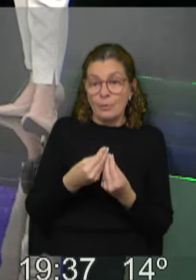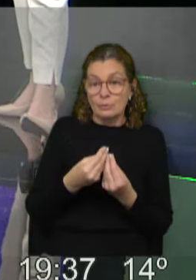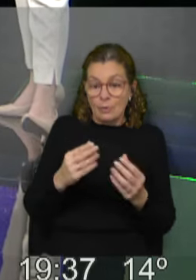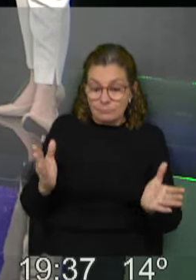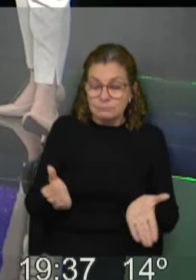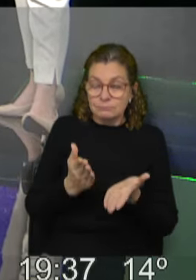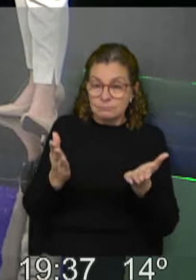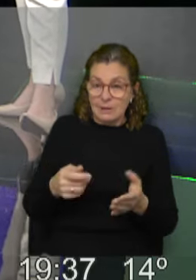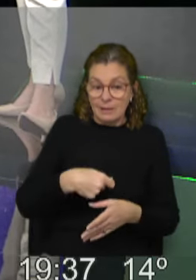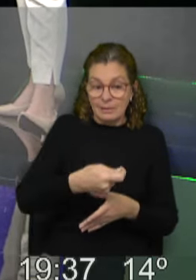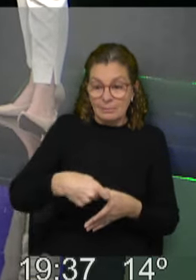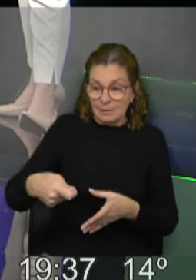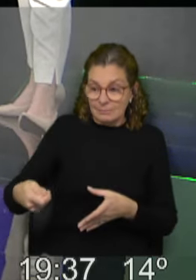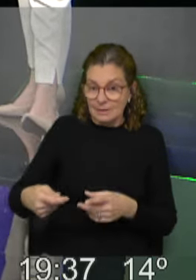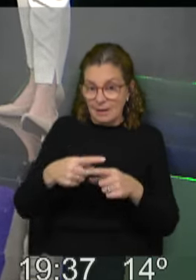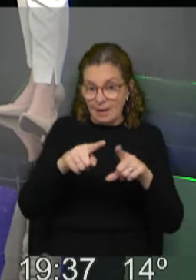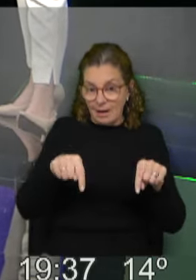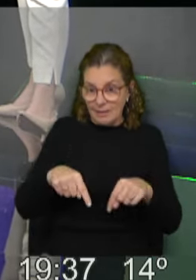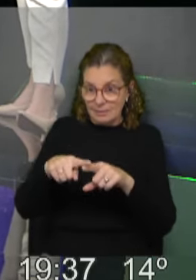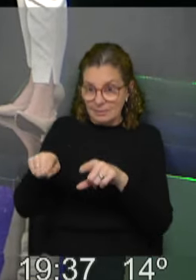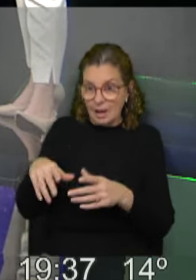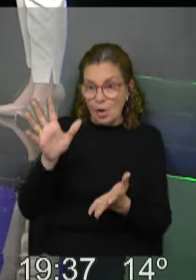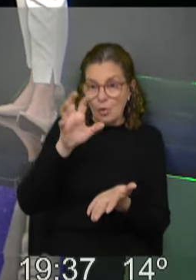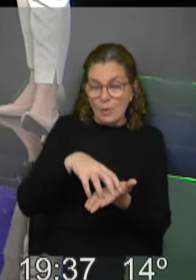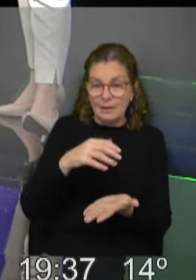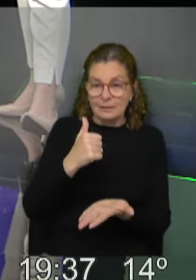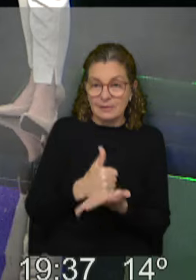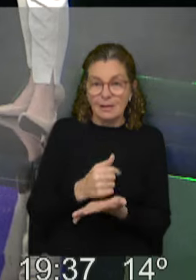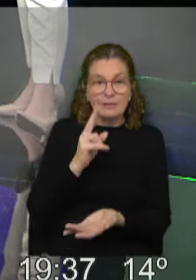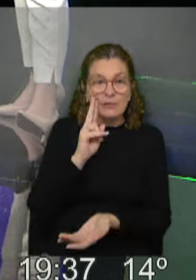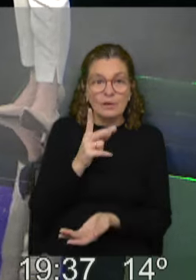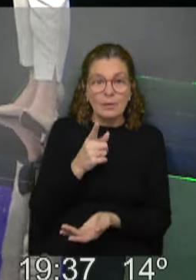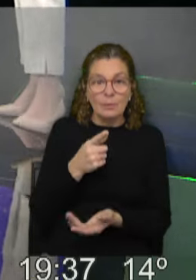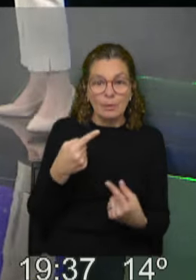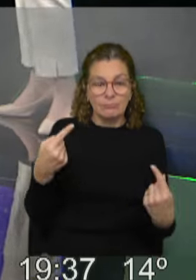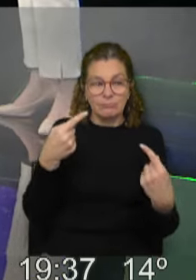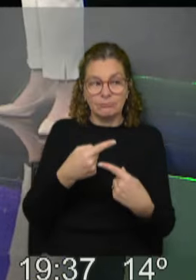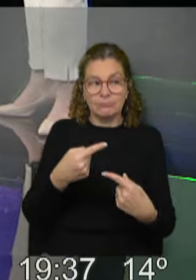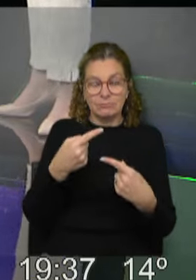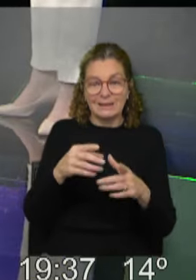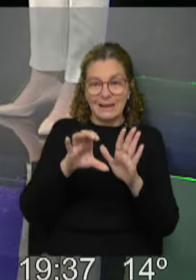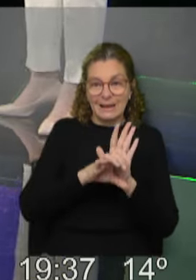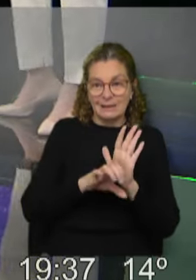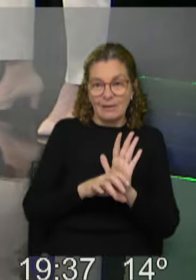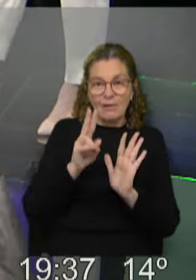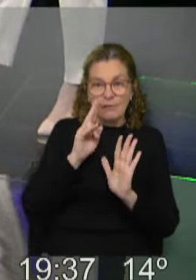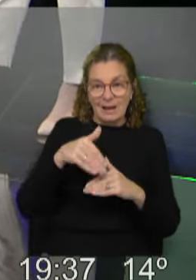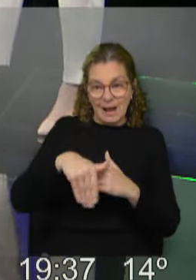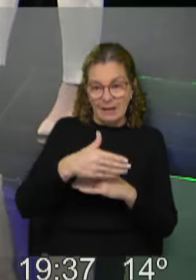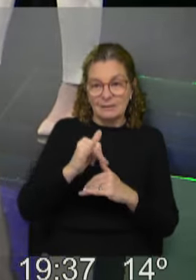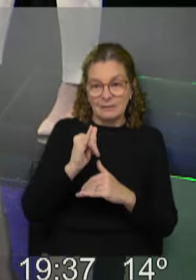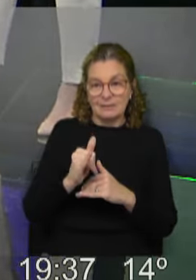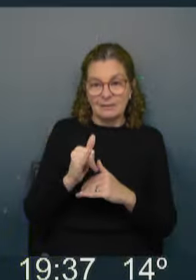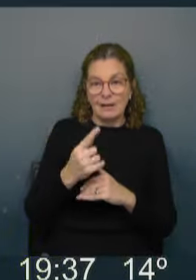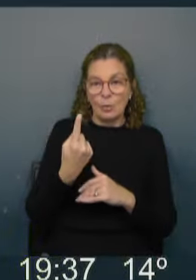quienes reparten las listas, a quienes están en los lugares, ¿no? O se ve, cuando hay una disputa de estas características, se ve mucho más en la calle. Sí,